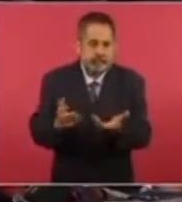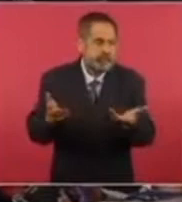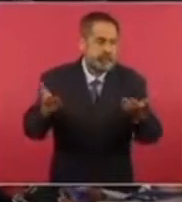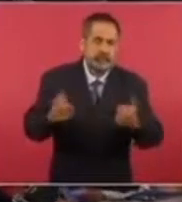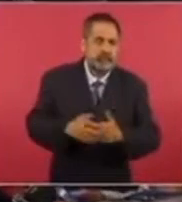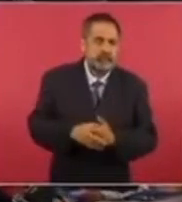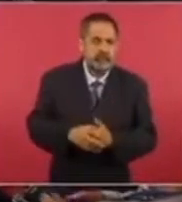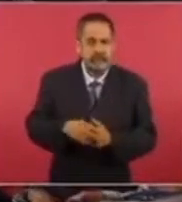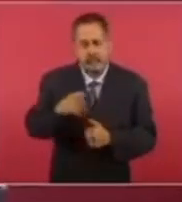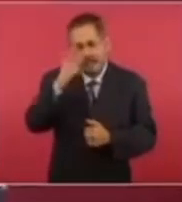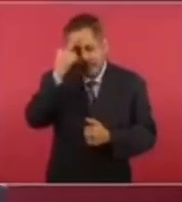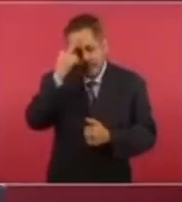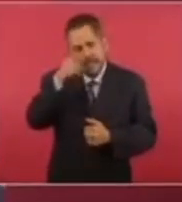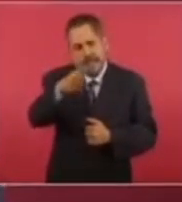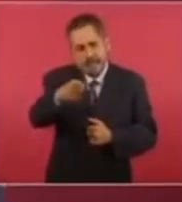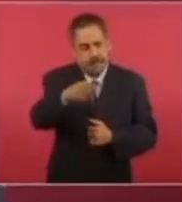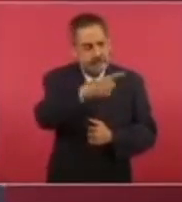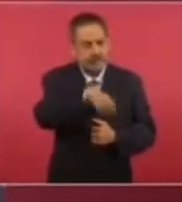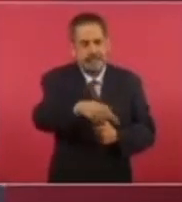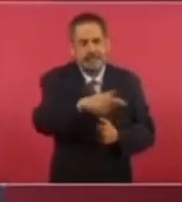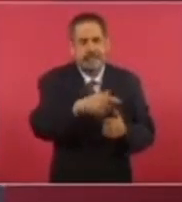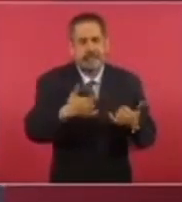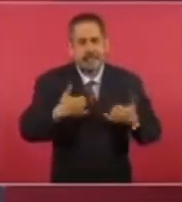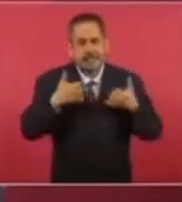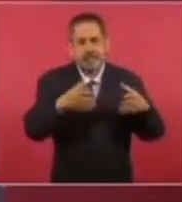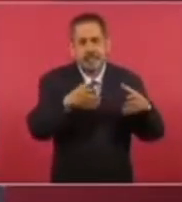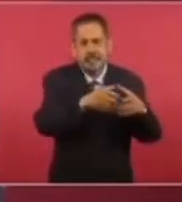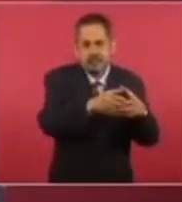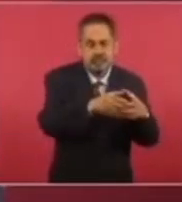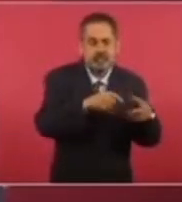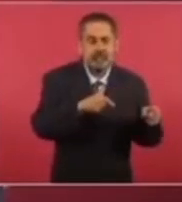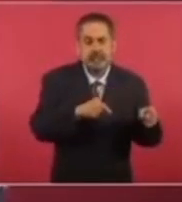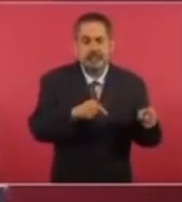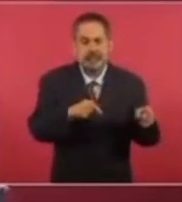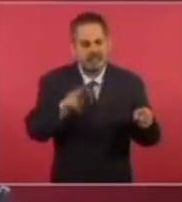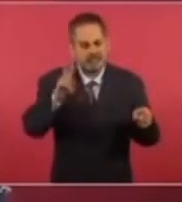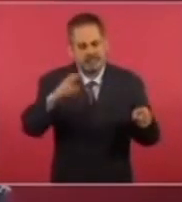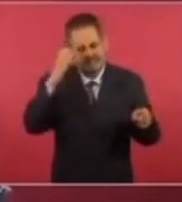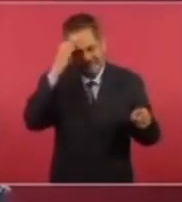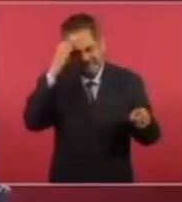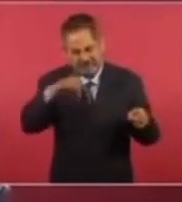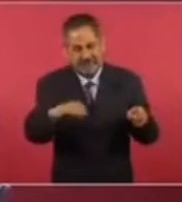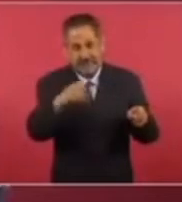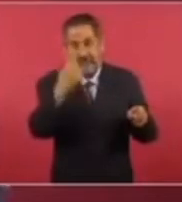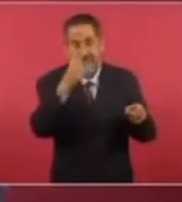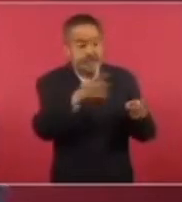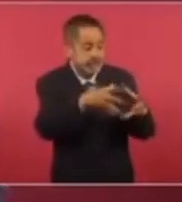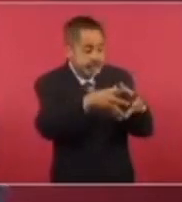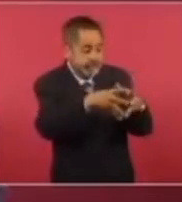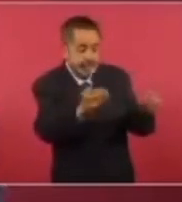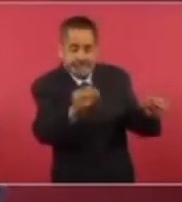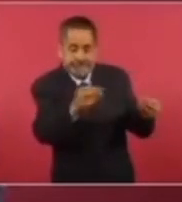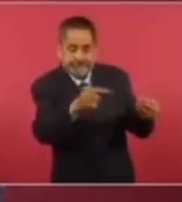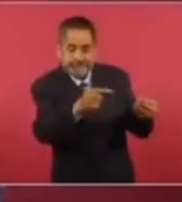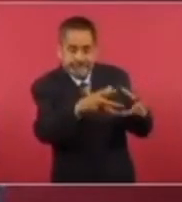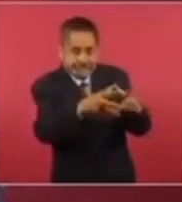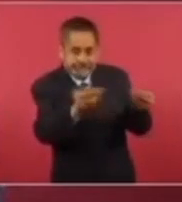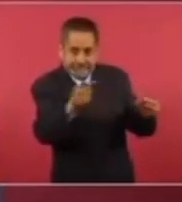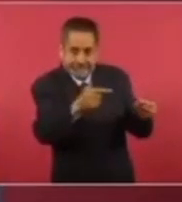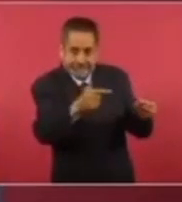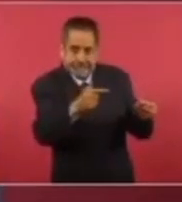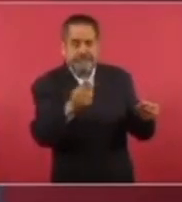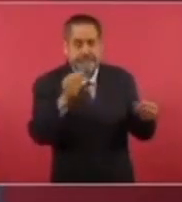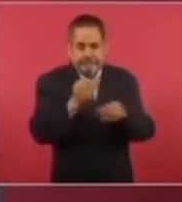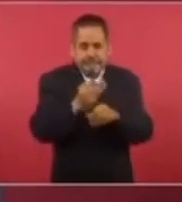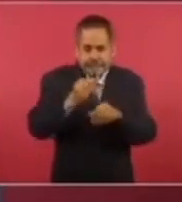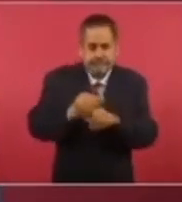fueron objeto los muchachos de una labor cruel de desaparición y se está tratando de